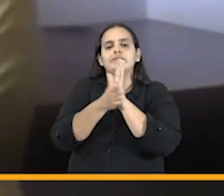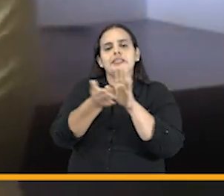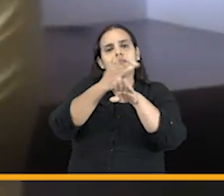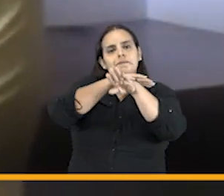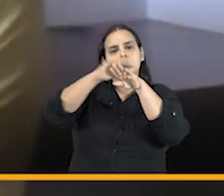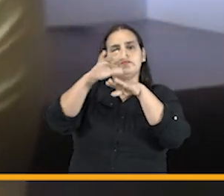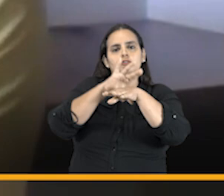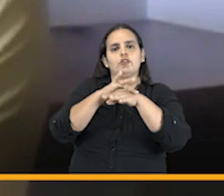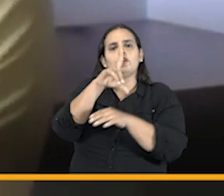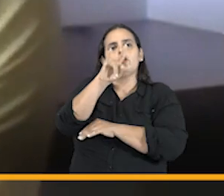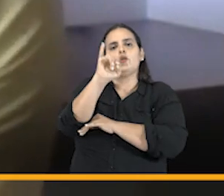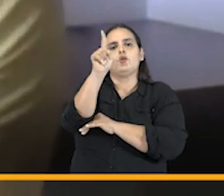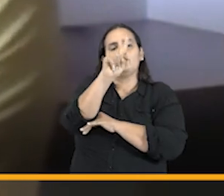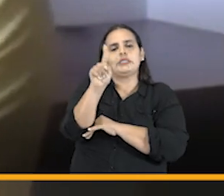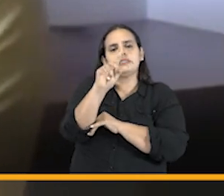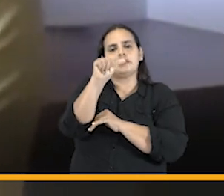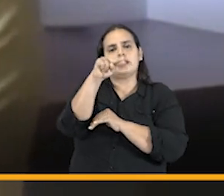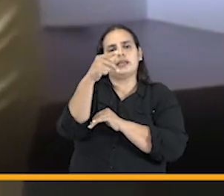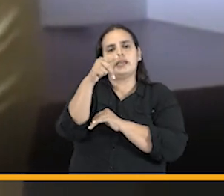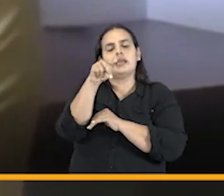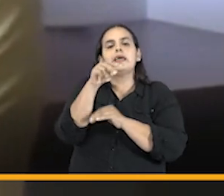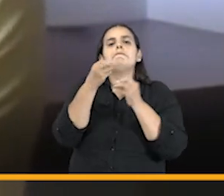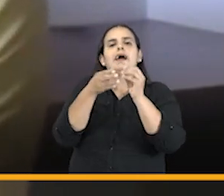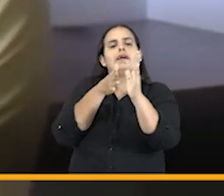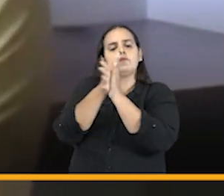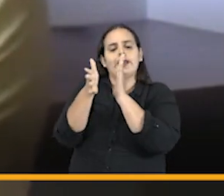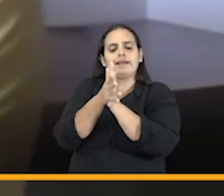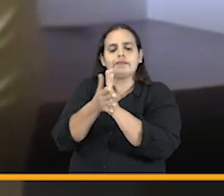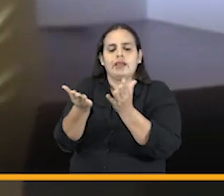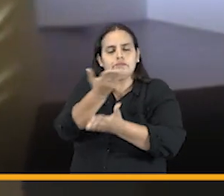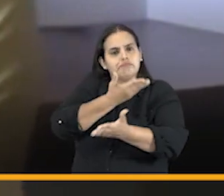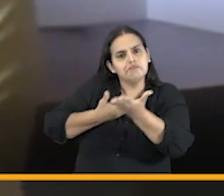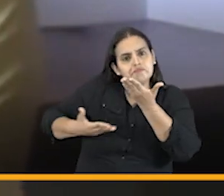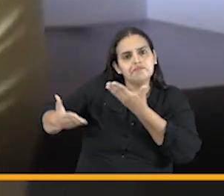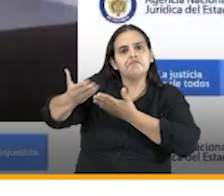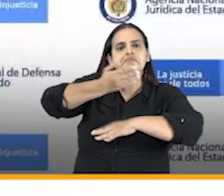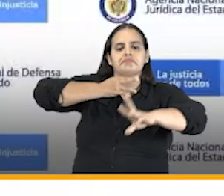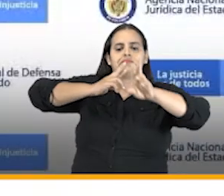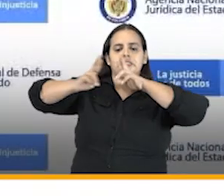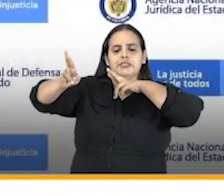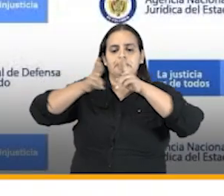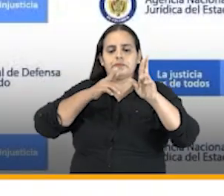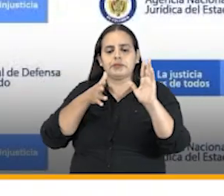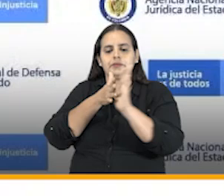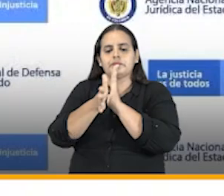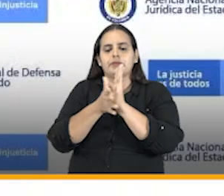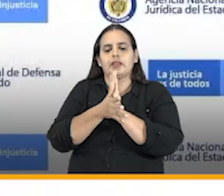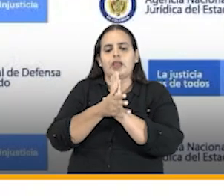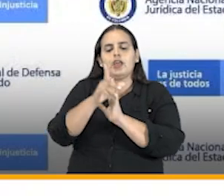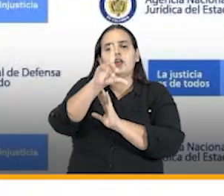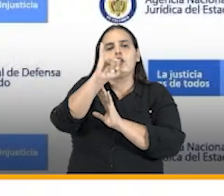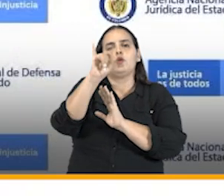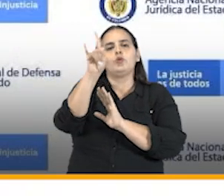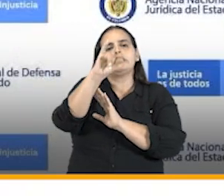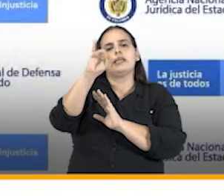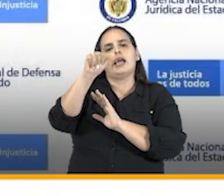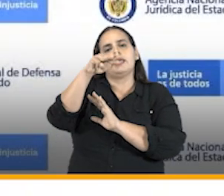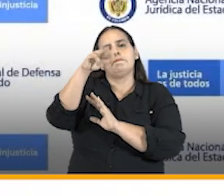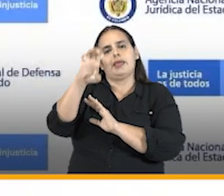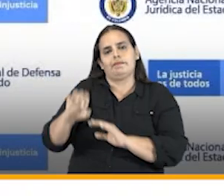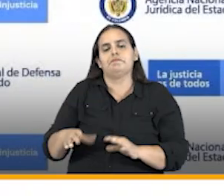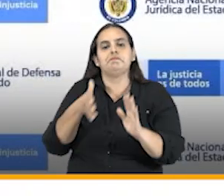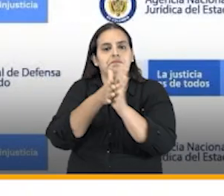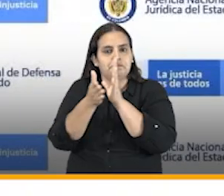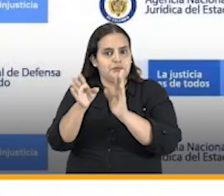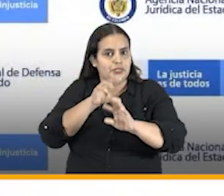al doctor Luis Jaime Salgar para que nos cuente nos comparta los resultados de la gestión del área de políticas y estrategias de la agencia